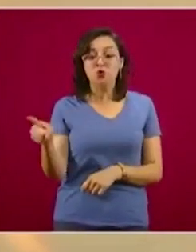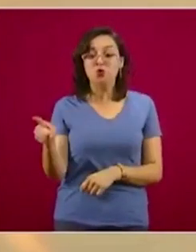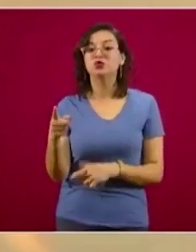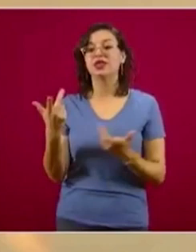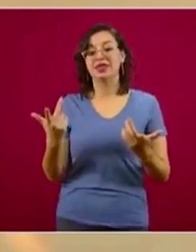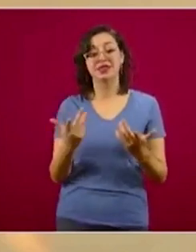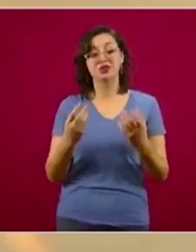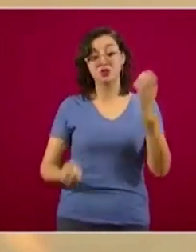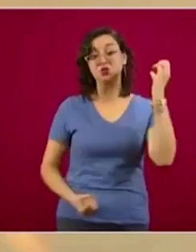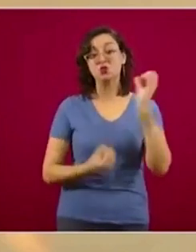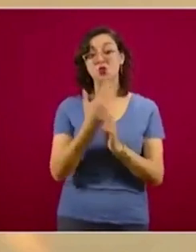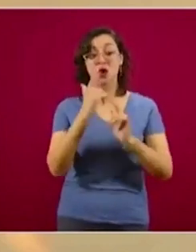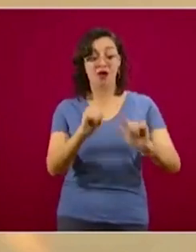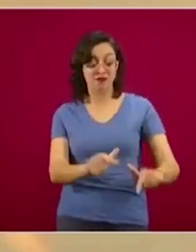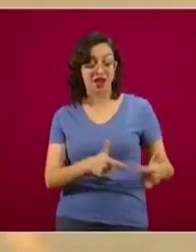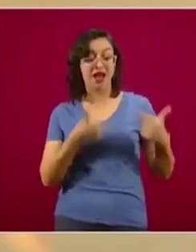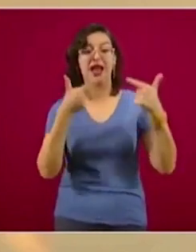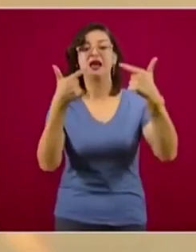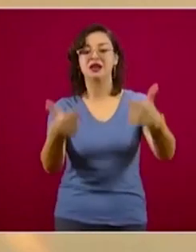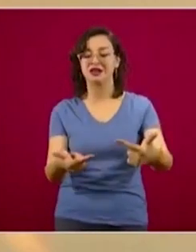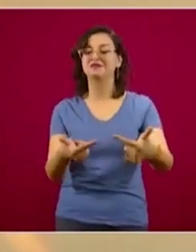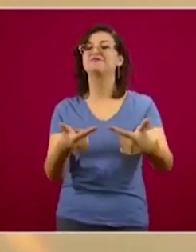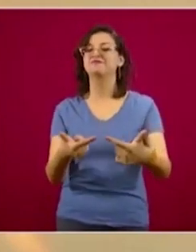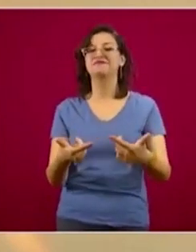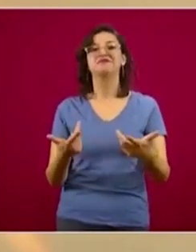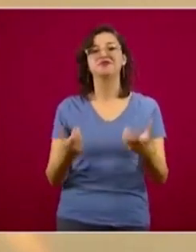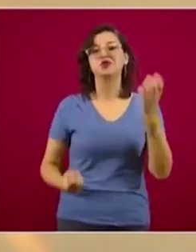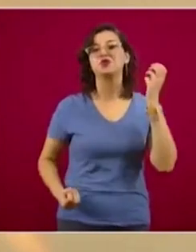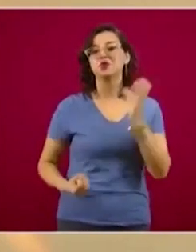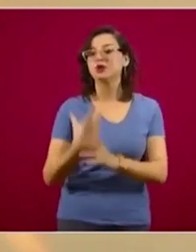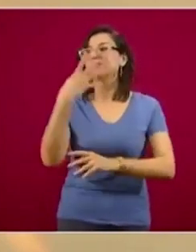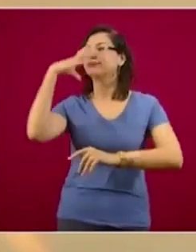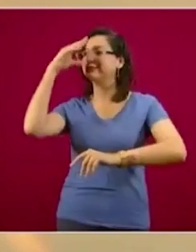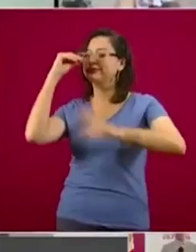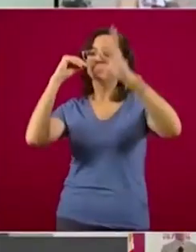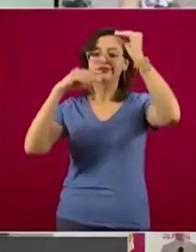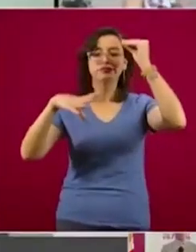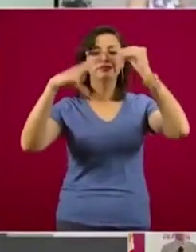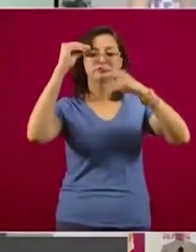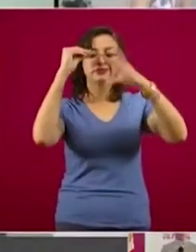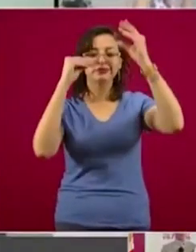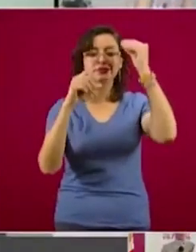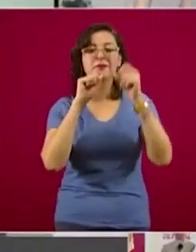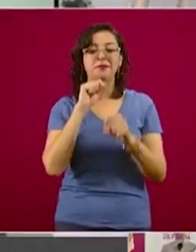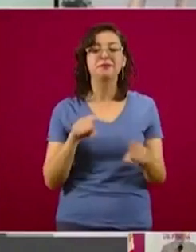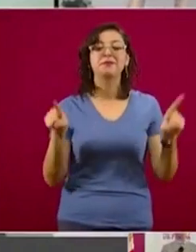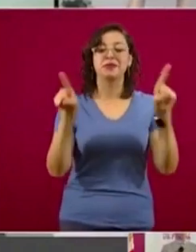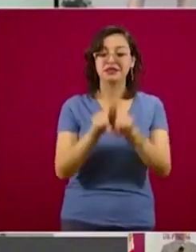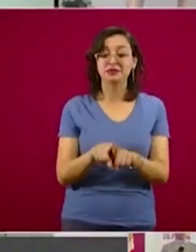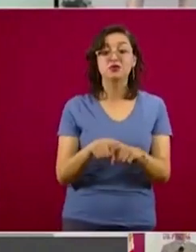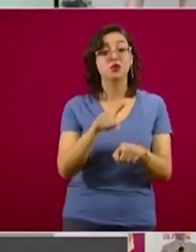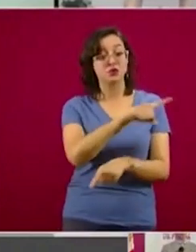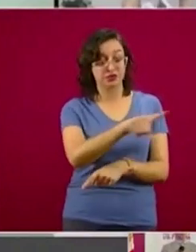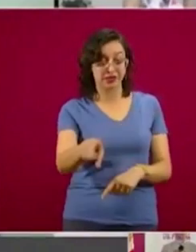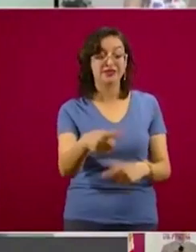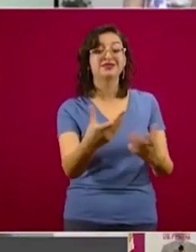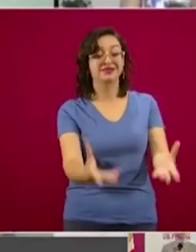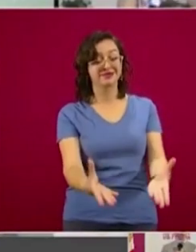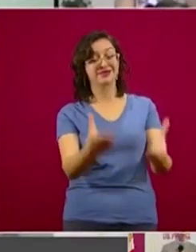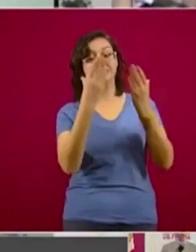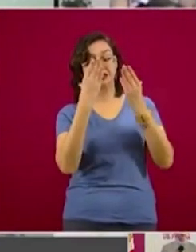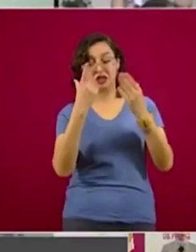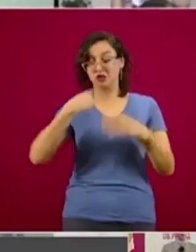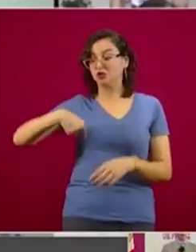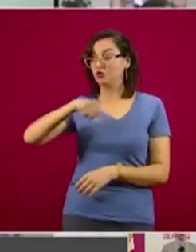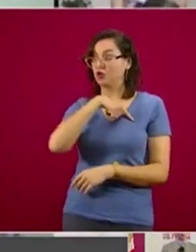ser la generación de adaptarse a esta nueva normalidad, ir aprendiendo con ella y además enseñarnos a los adultos también cómo